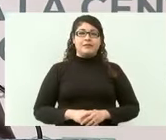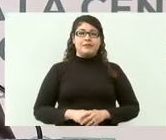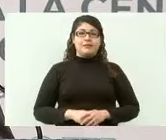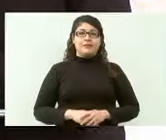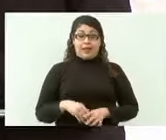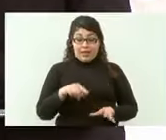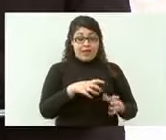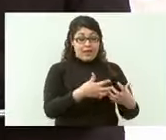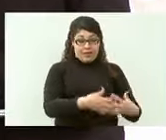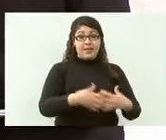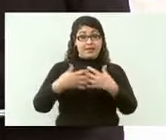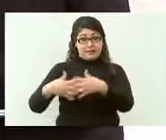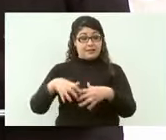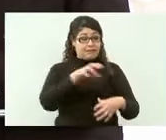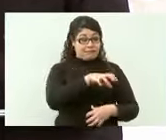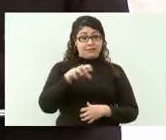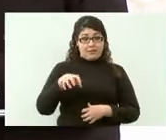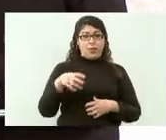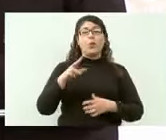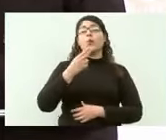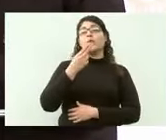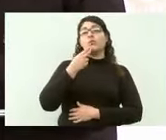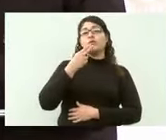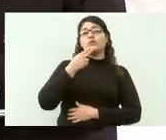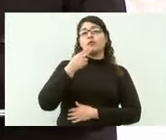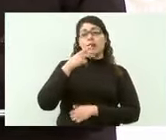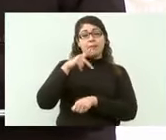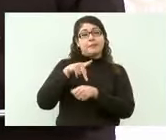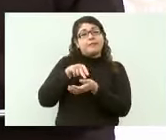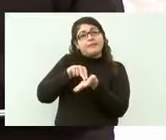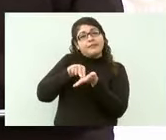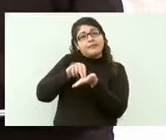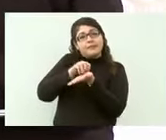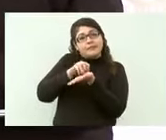que se produce en esta región del país.